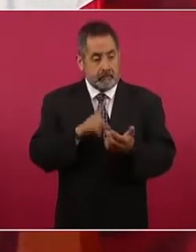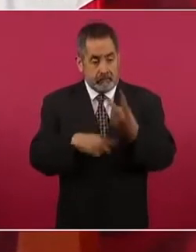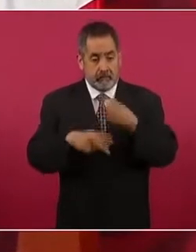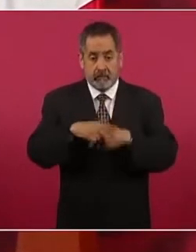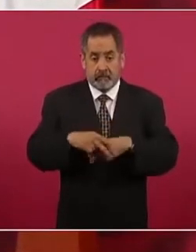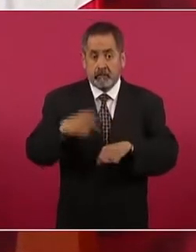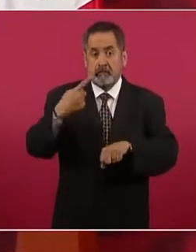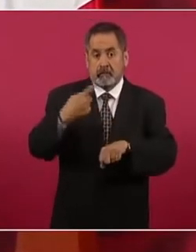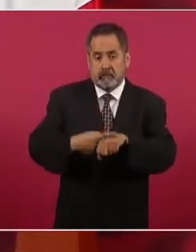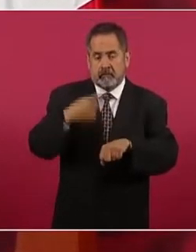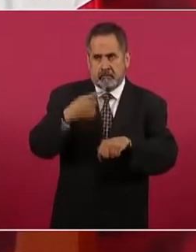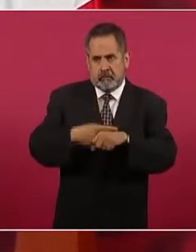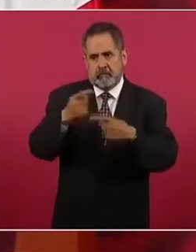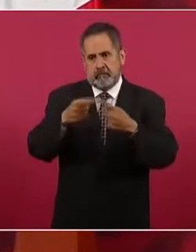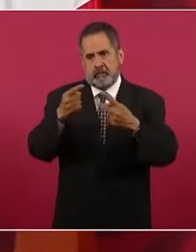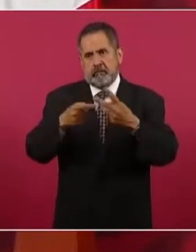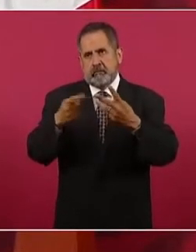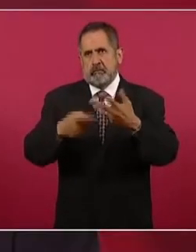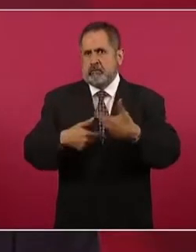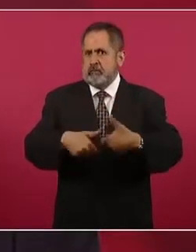ocasiona.